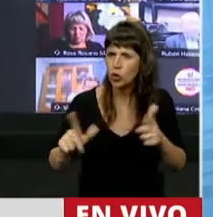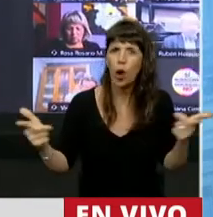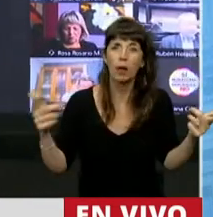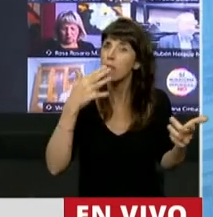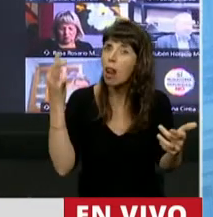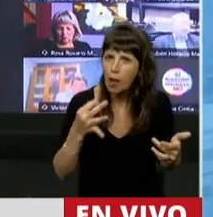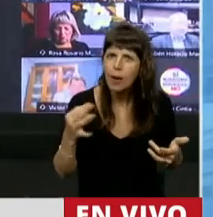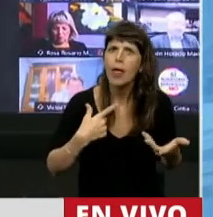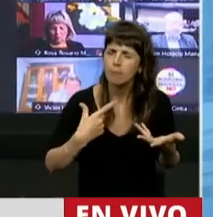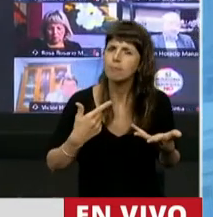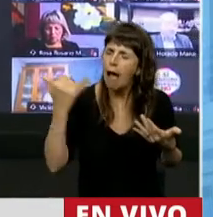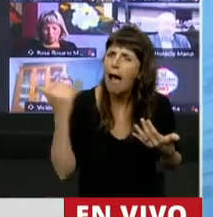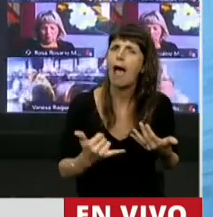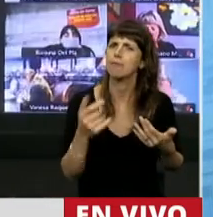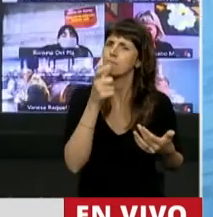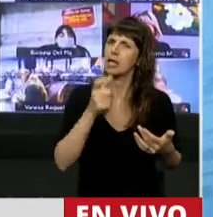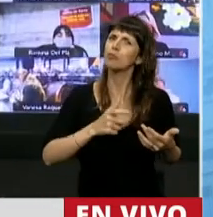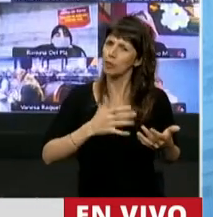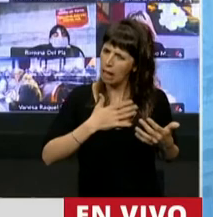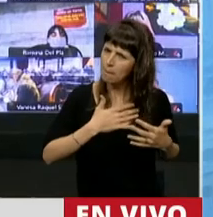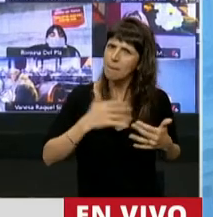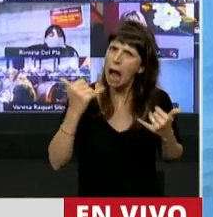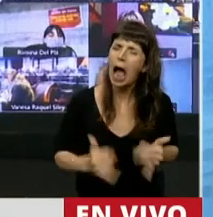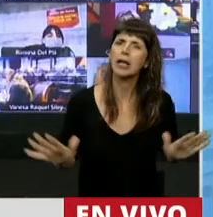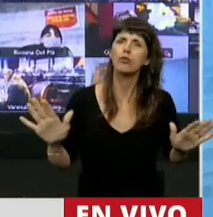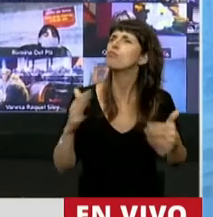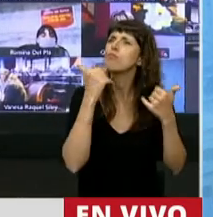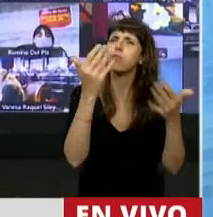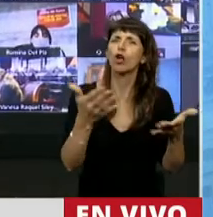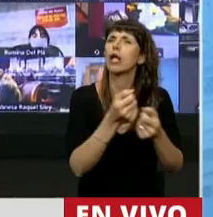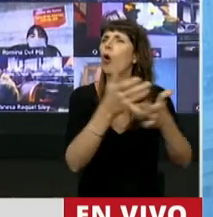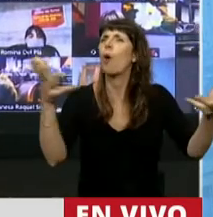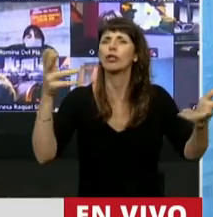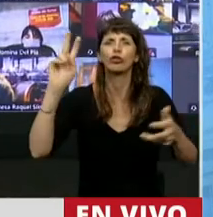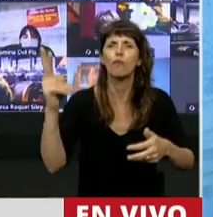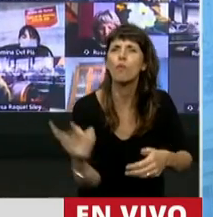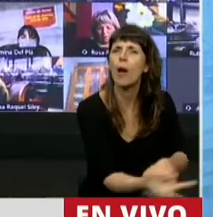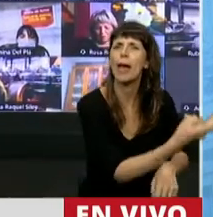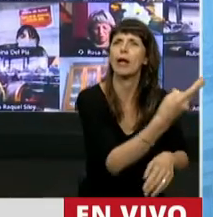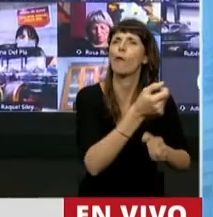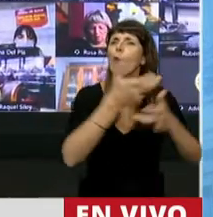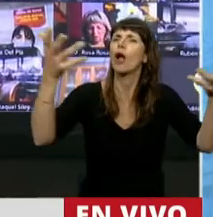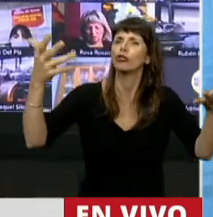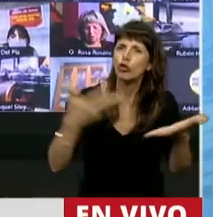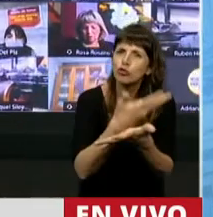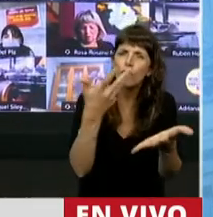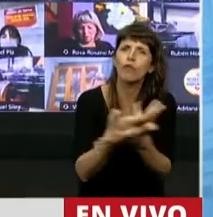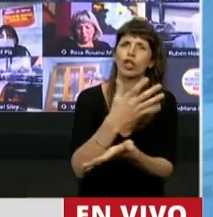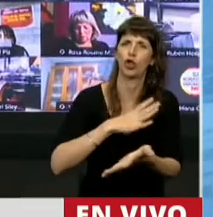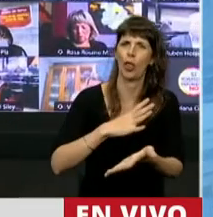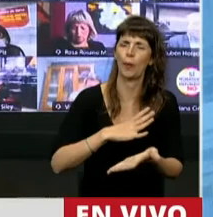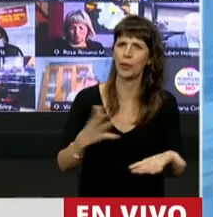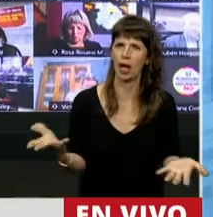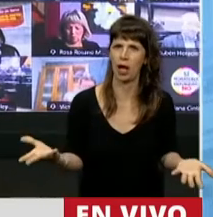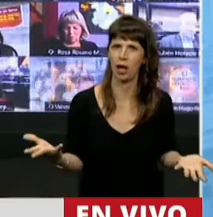la respuesta a mi pregunta. Y es que no importa cuántos más mueran, cuántas personas sigan sufriendo. Basta con que